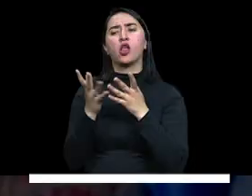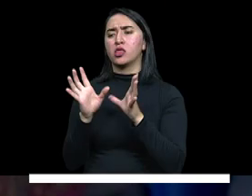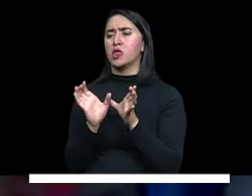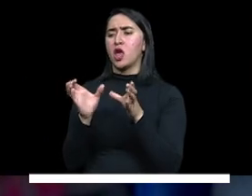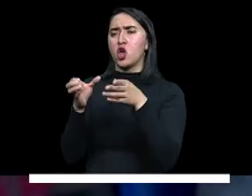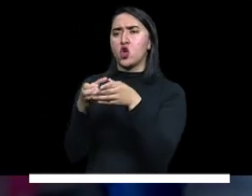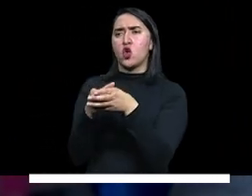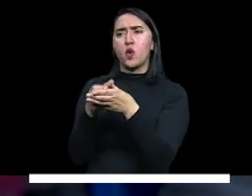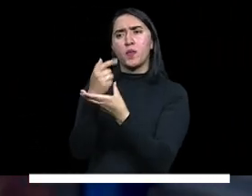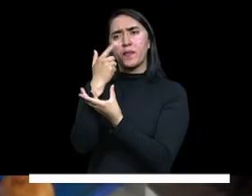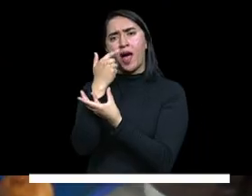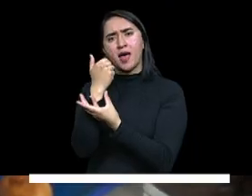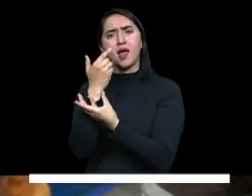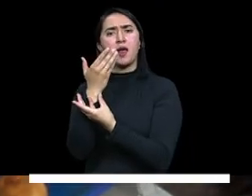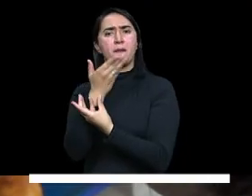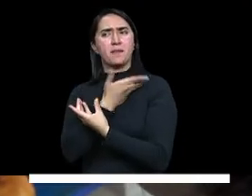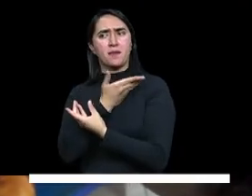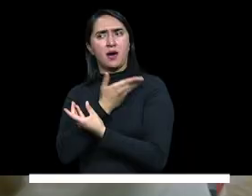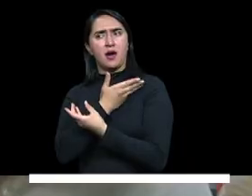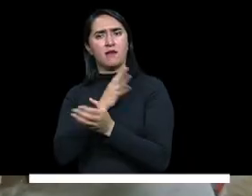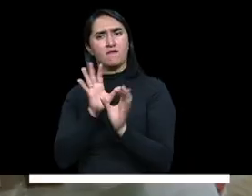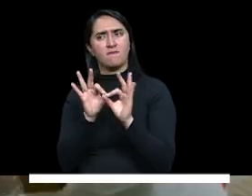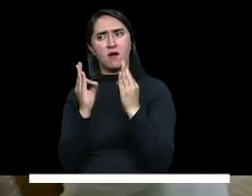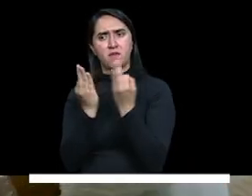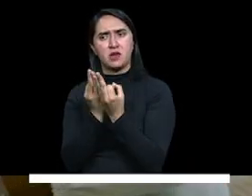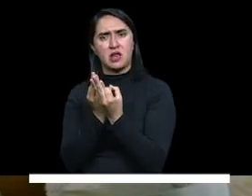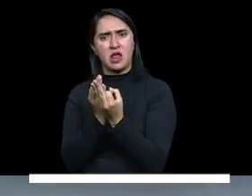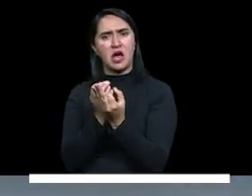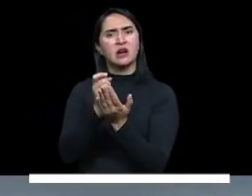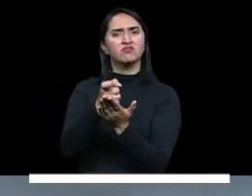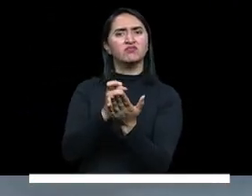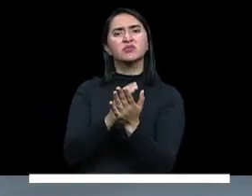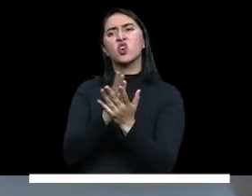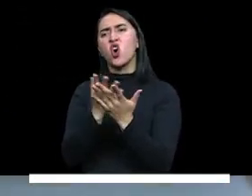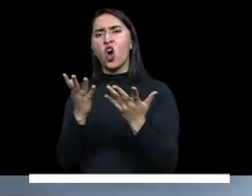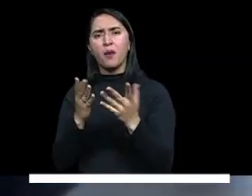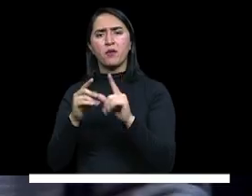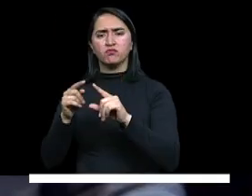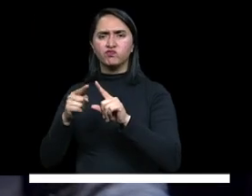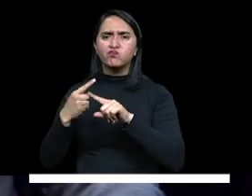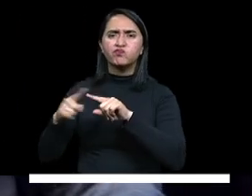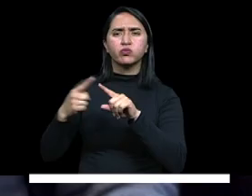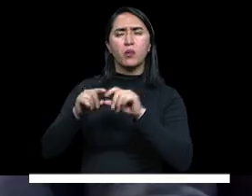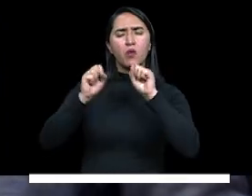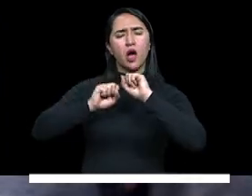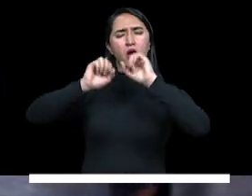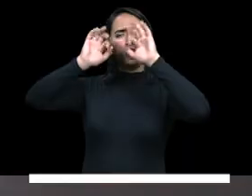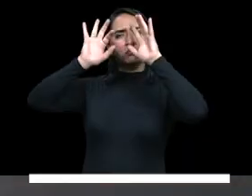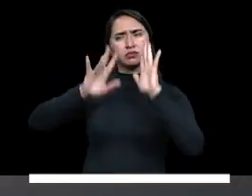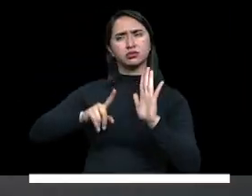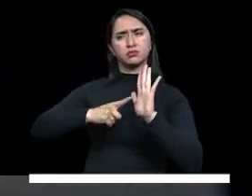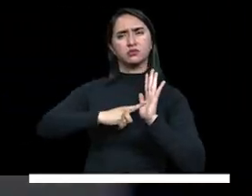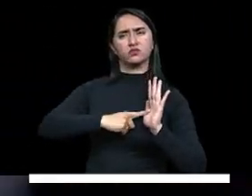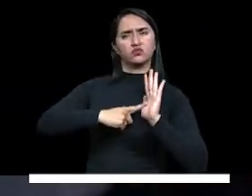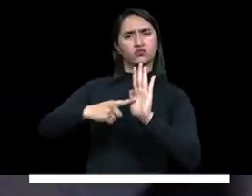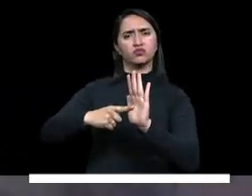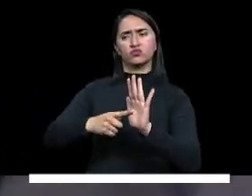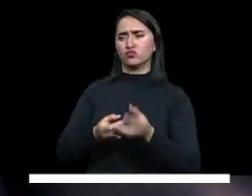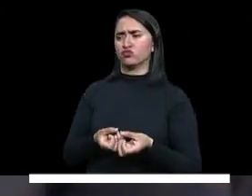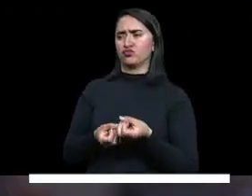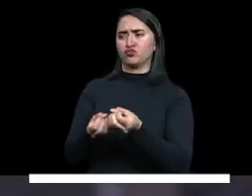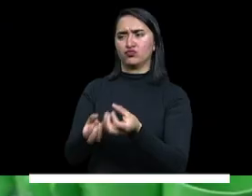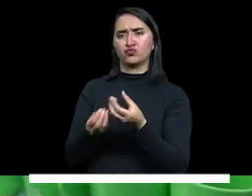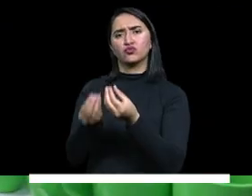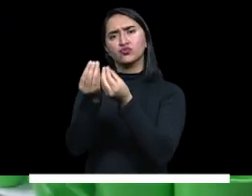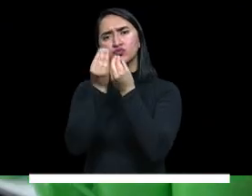y madres de familia y a las juntas de acción comunal para garantizar una mayor transparencia en la entrega de los alimentos